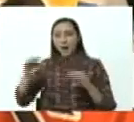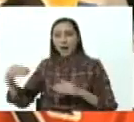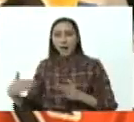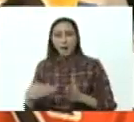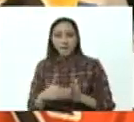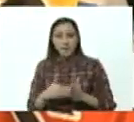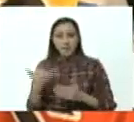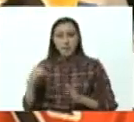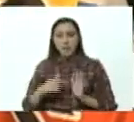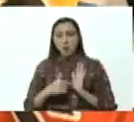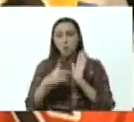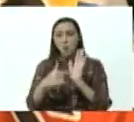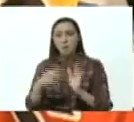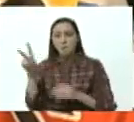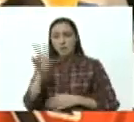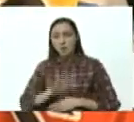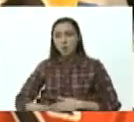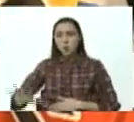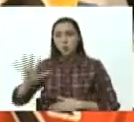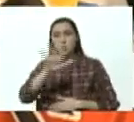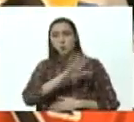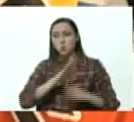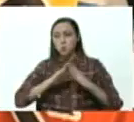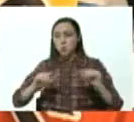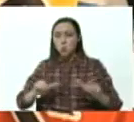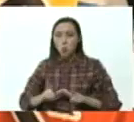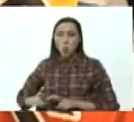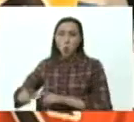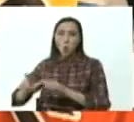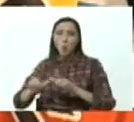en toda Venezuela en todos los municipios en todos los rincones